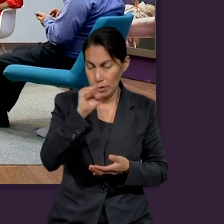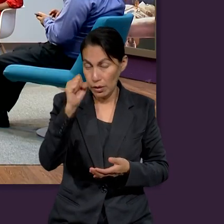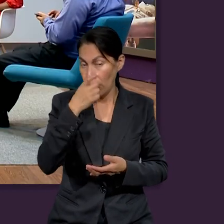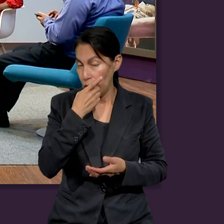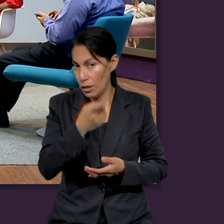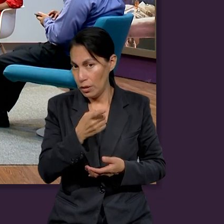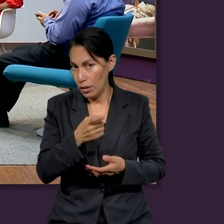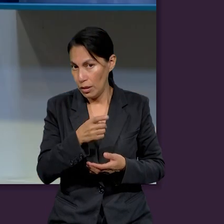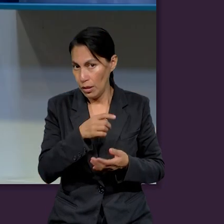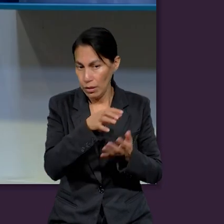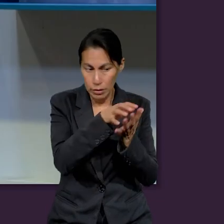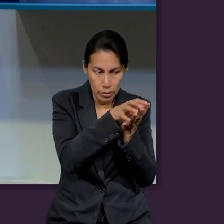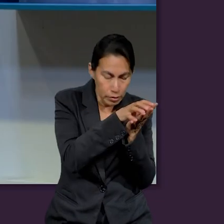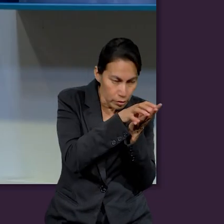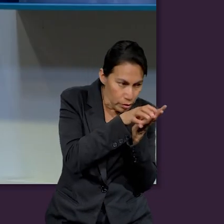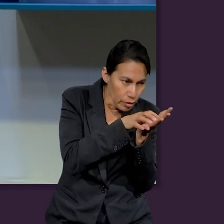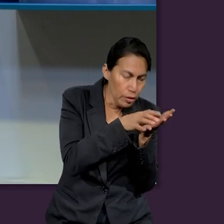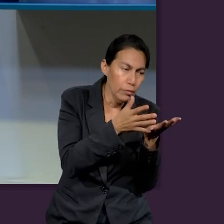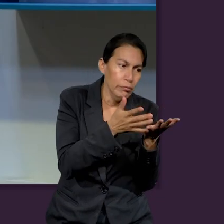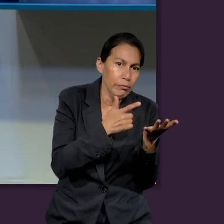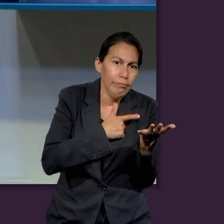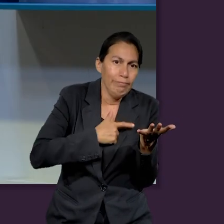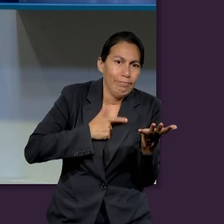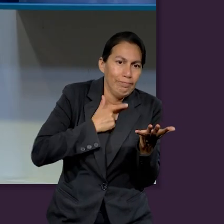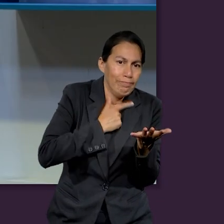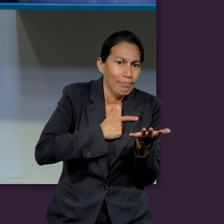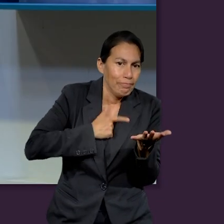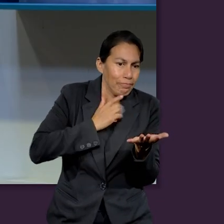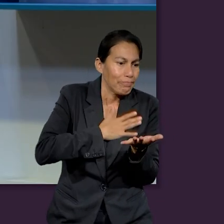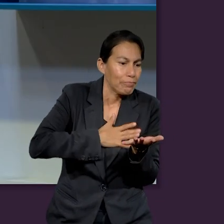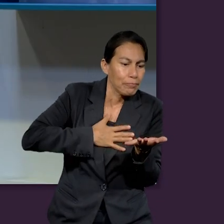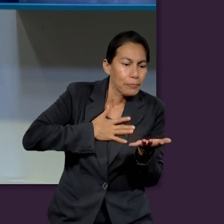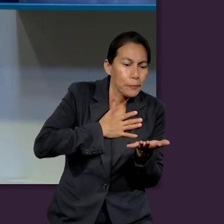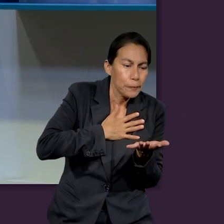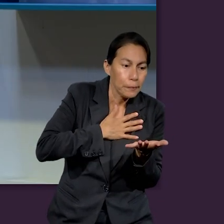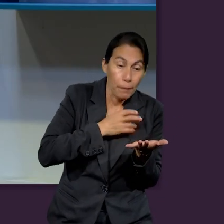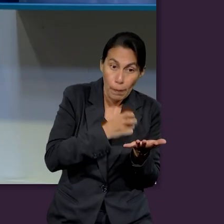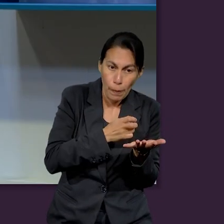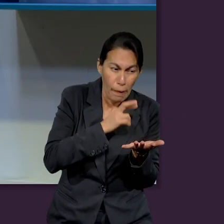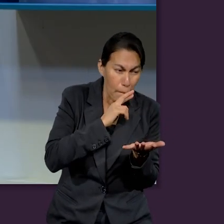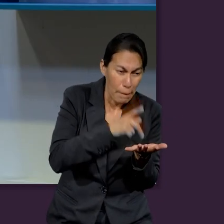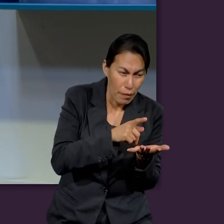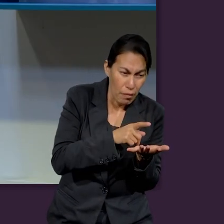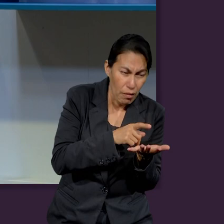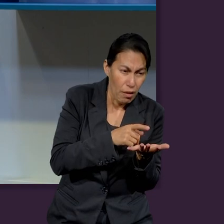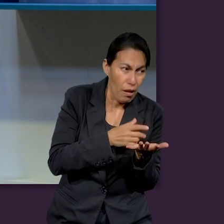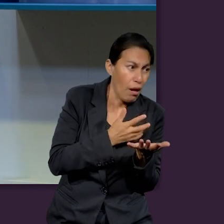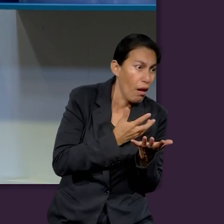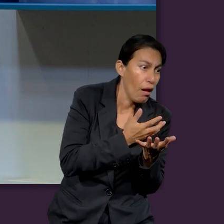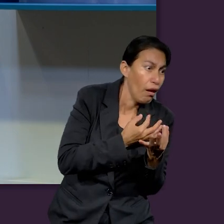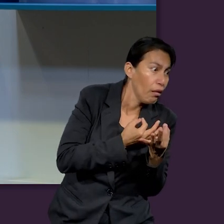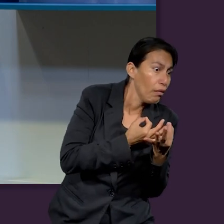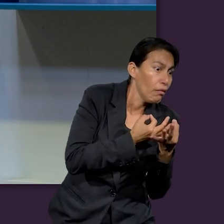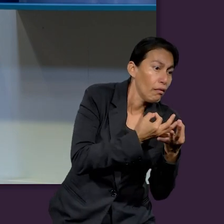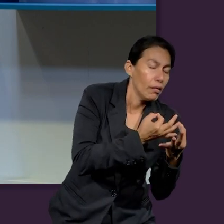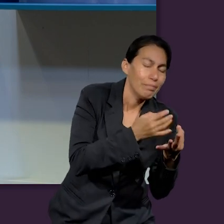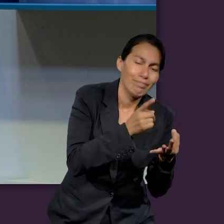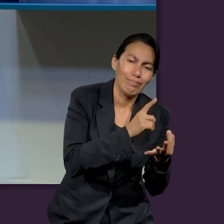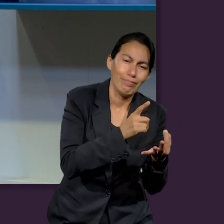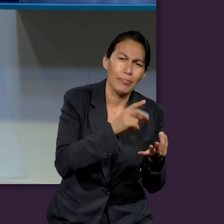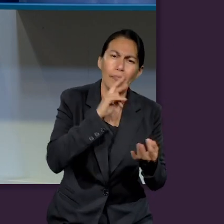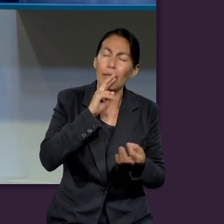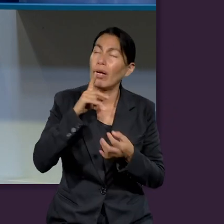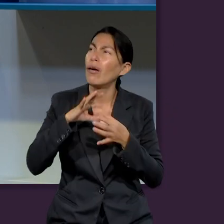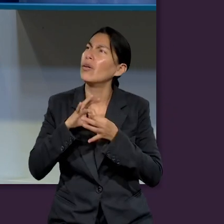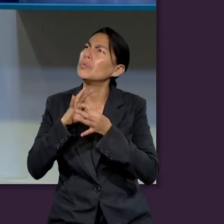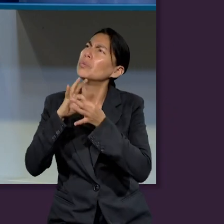comparto algo que viene directamente en la Escuela Sabática, donde dice que la solución a la codicia y a la lujuria es andar en